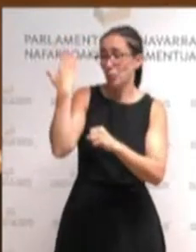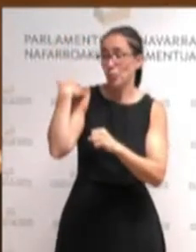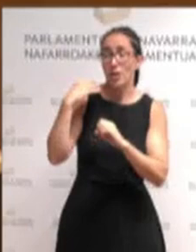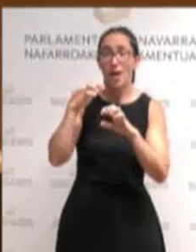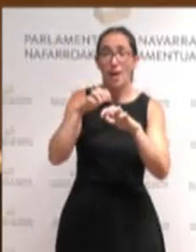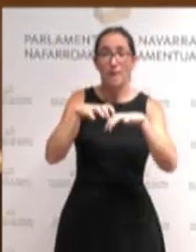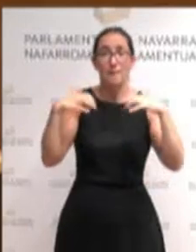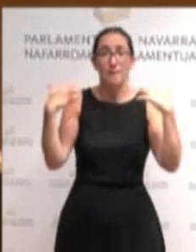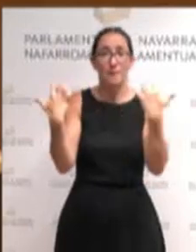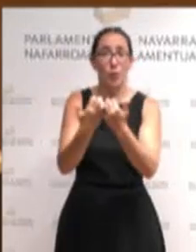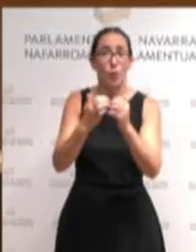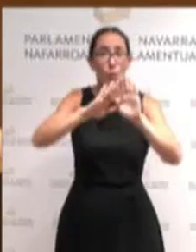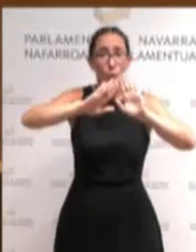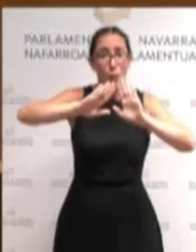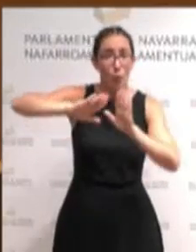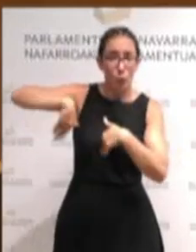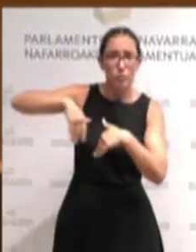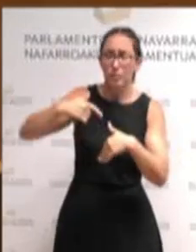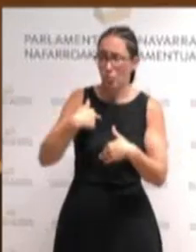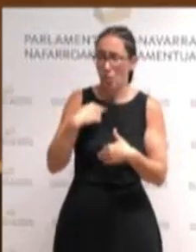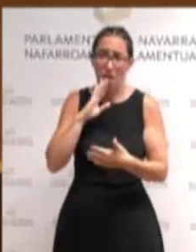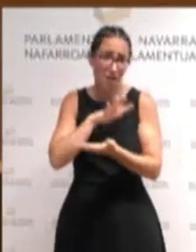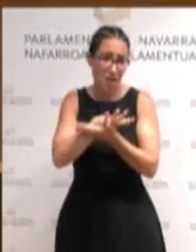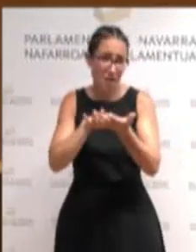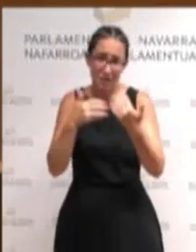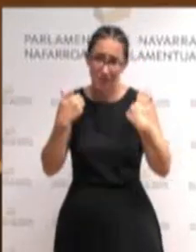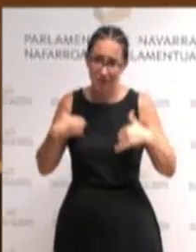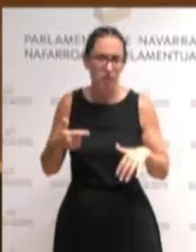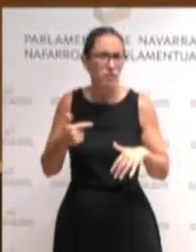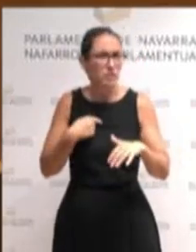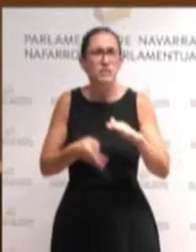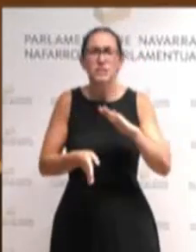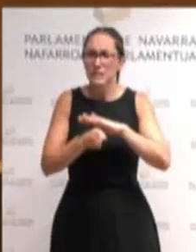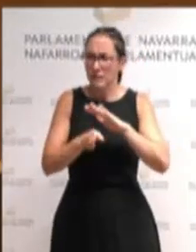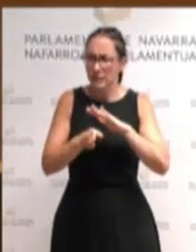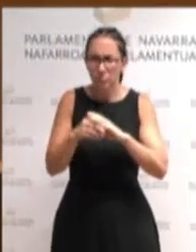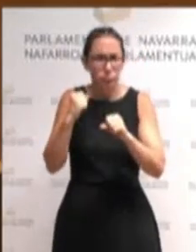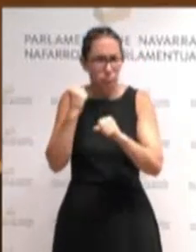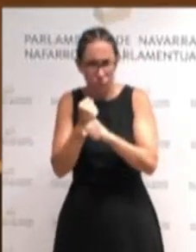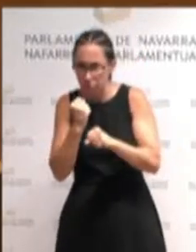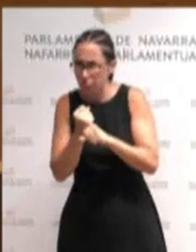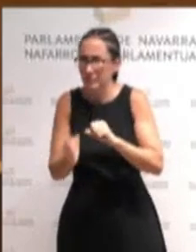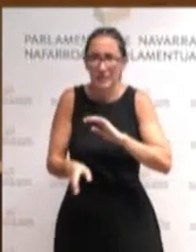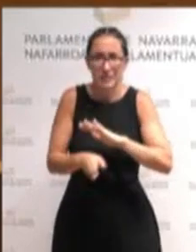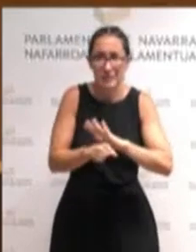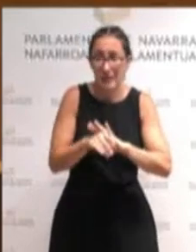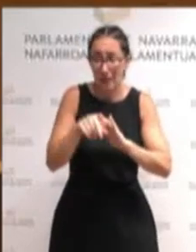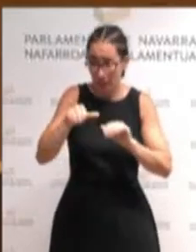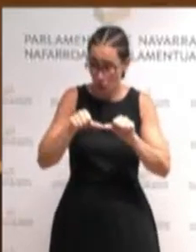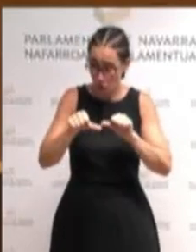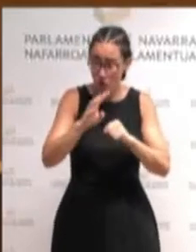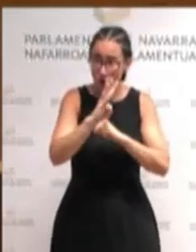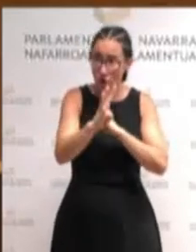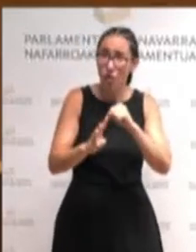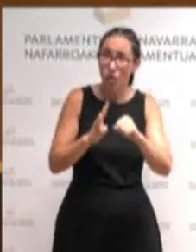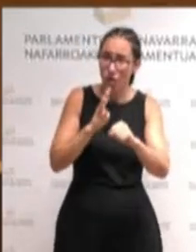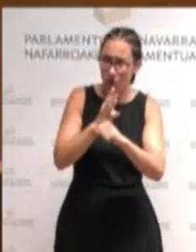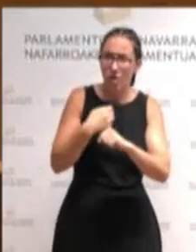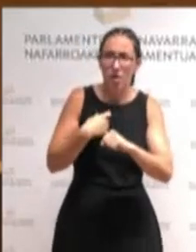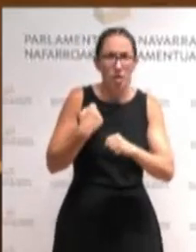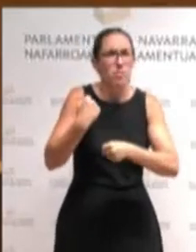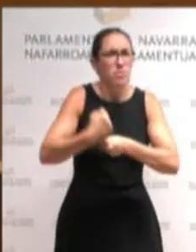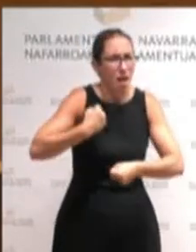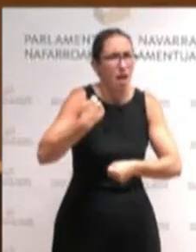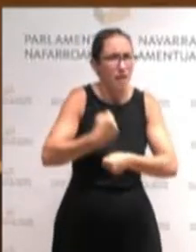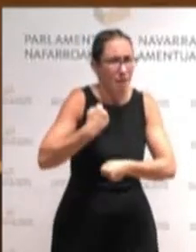a seguir espigando todo lo que podamos pero a esta legislatura venimos a segar es que